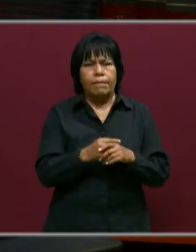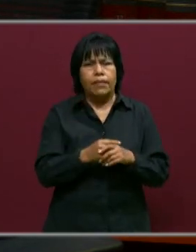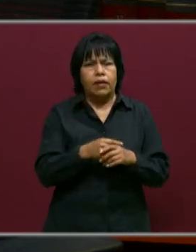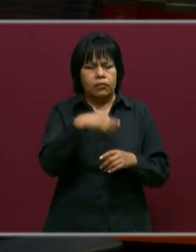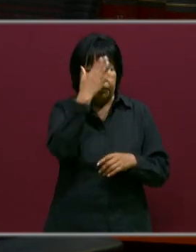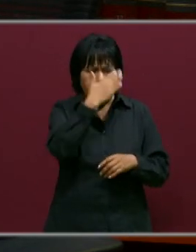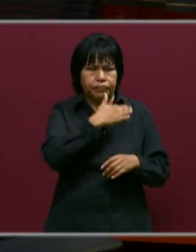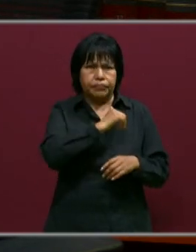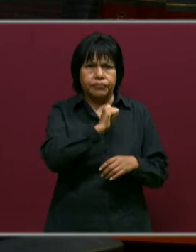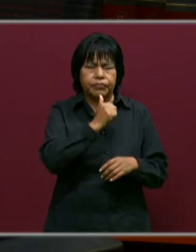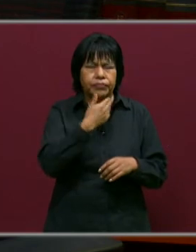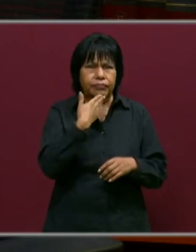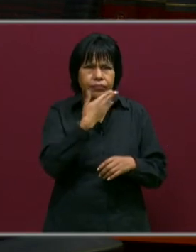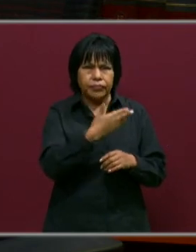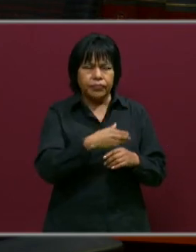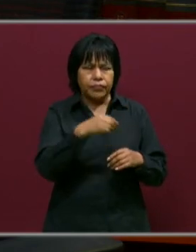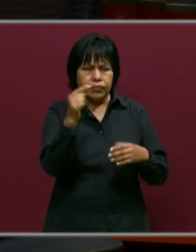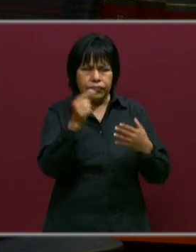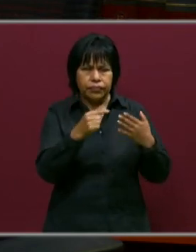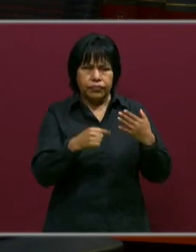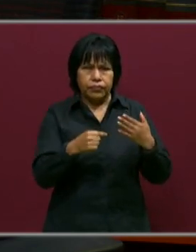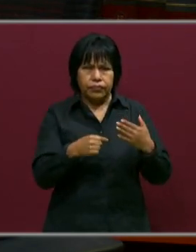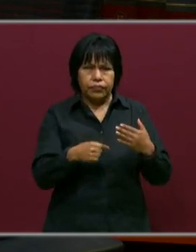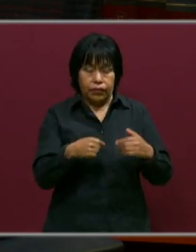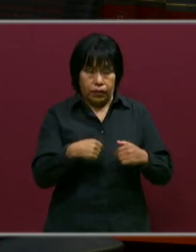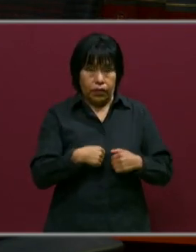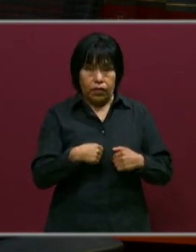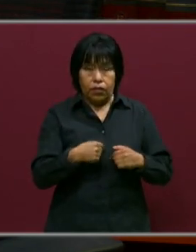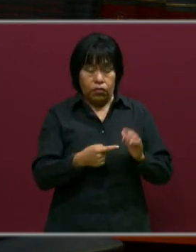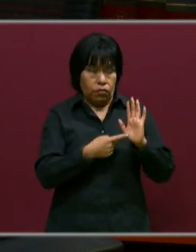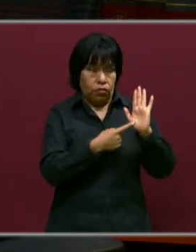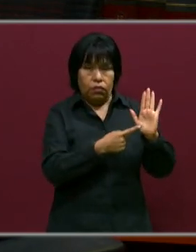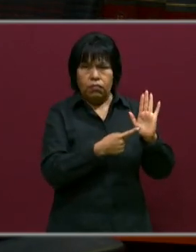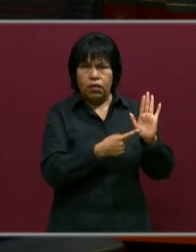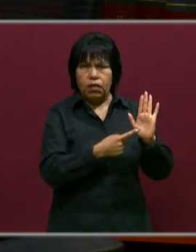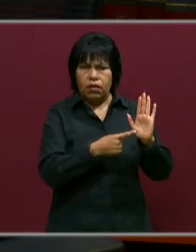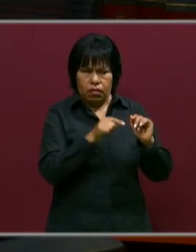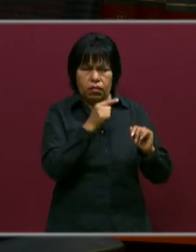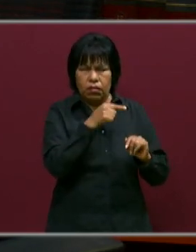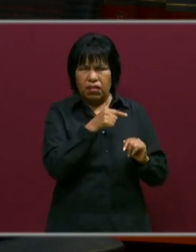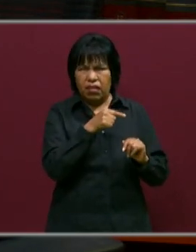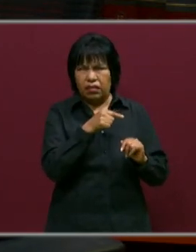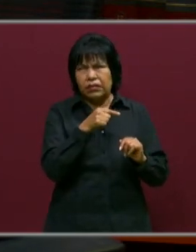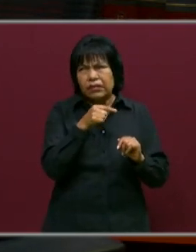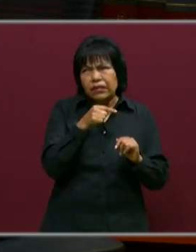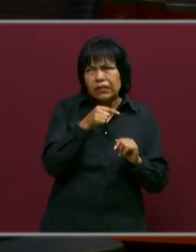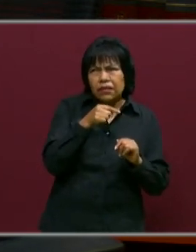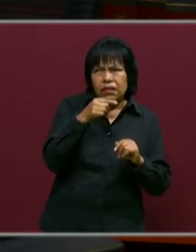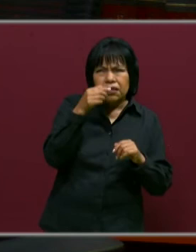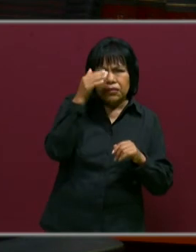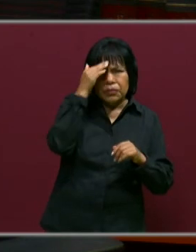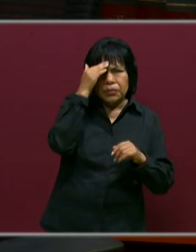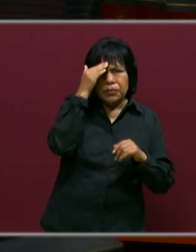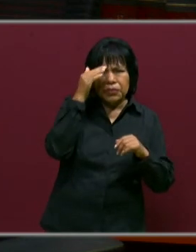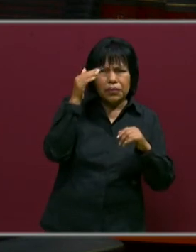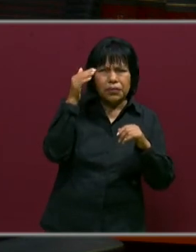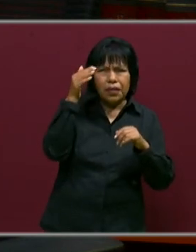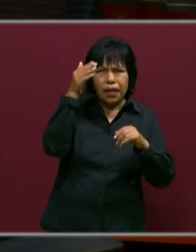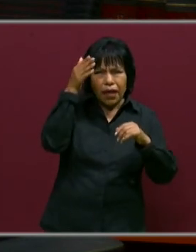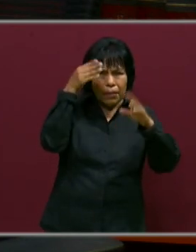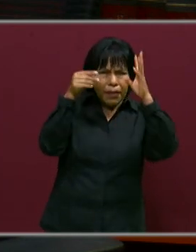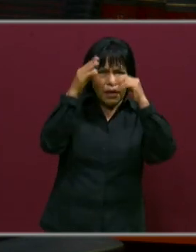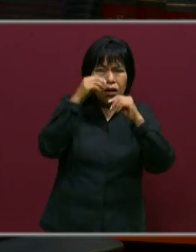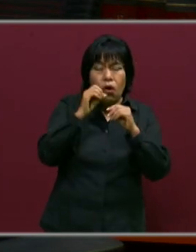capacidades, o sea, esas actividades que yo propicié, movilizaron sus saberes, sus aprendizajes en el niño